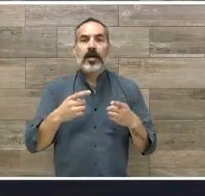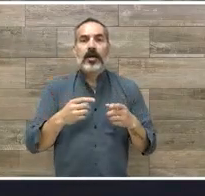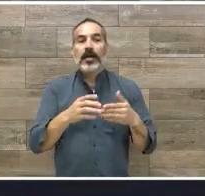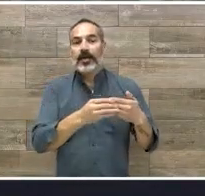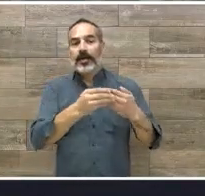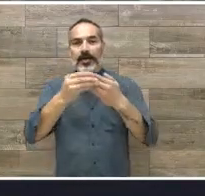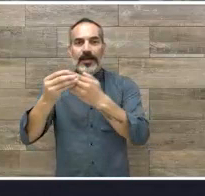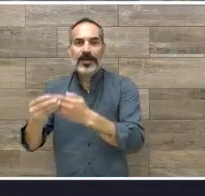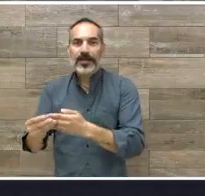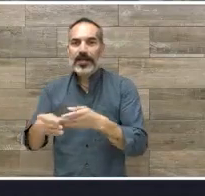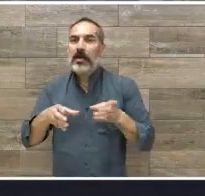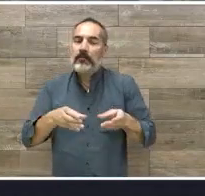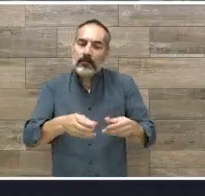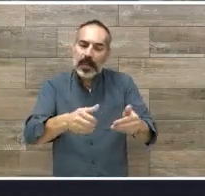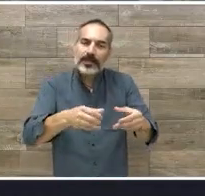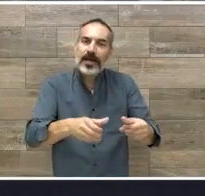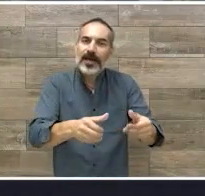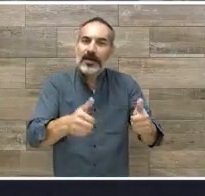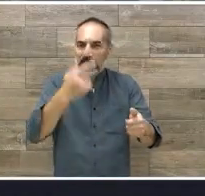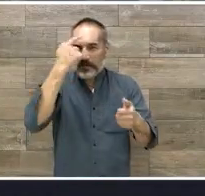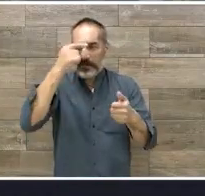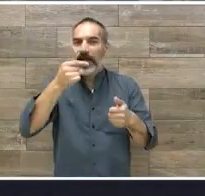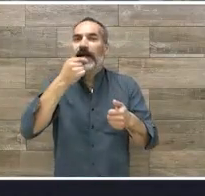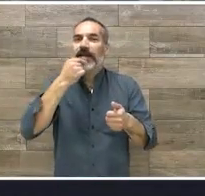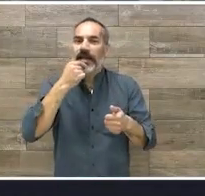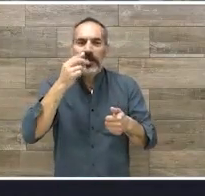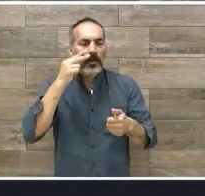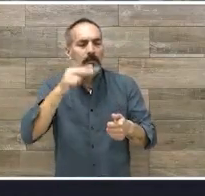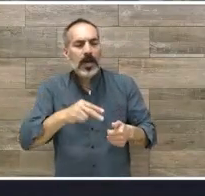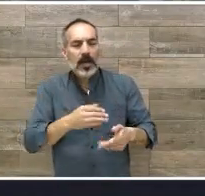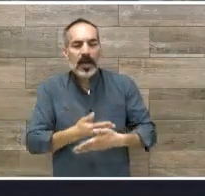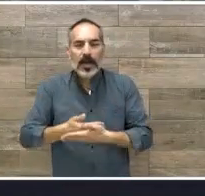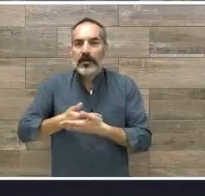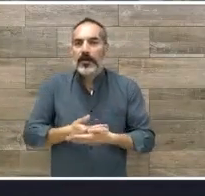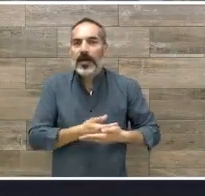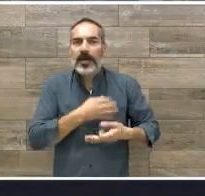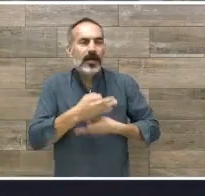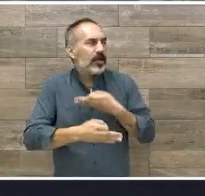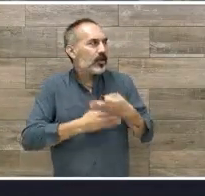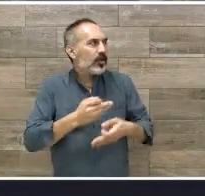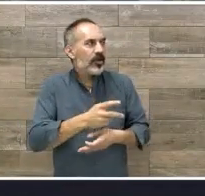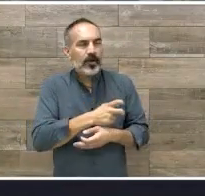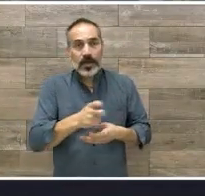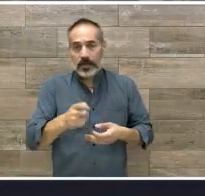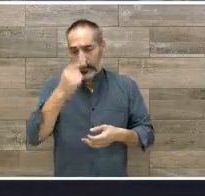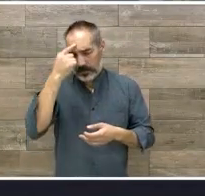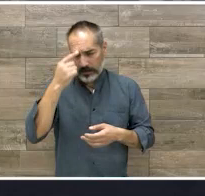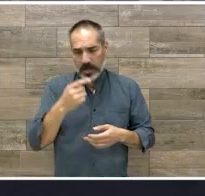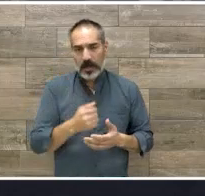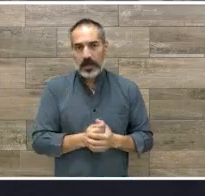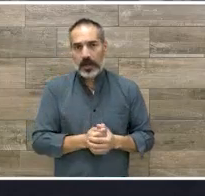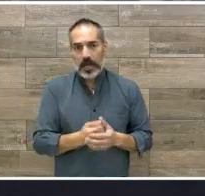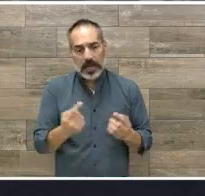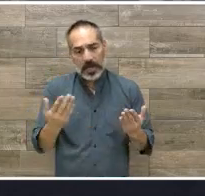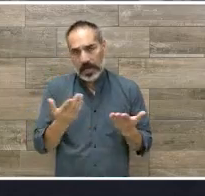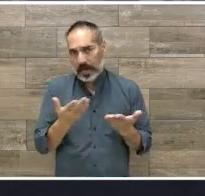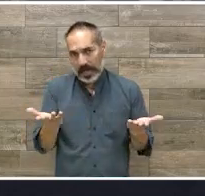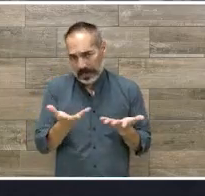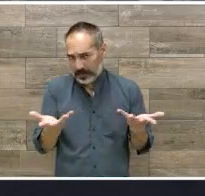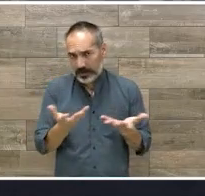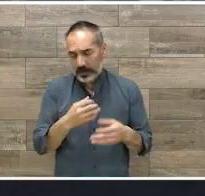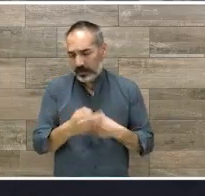infantil cómo ver al bebé cómo de tal forma que pues se promueva una estimulación no